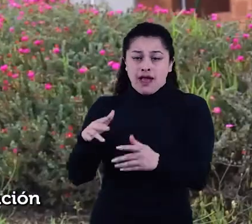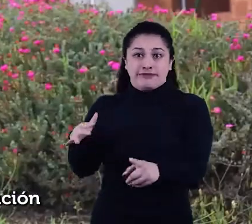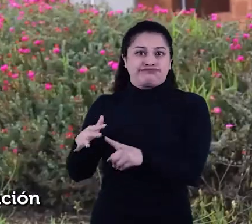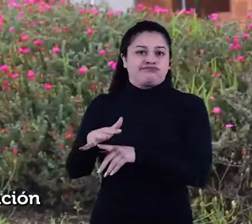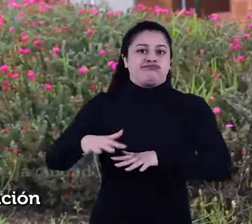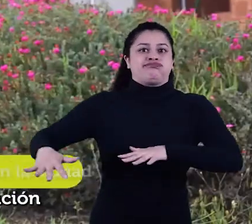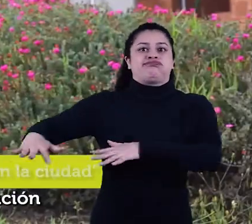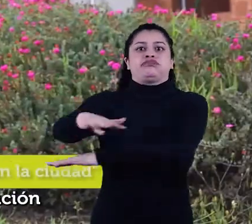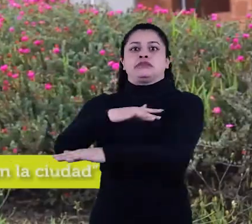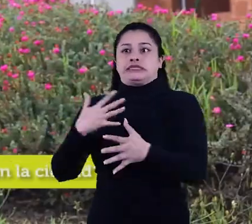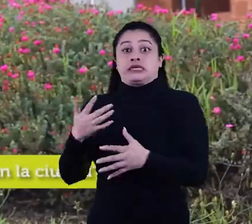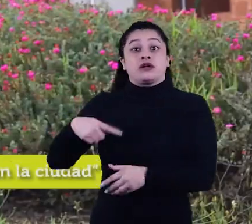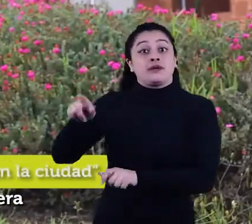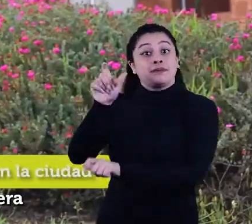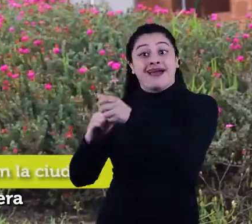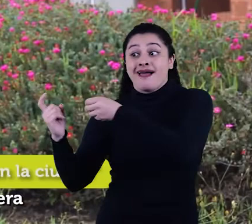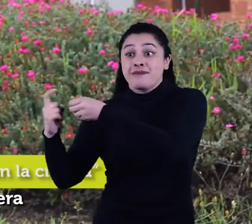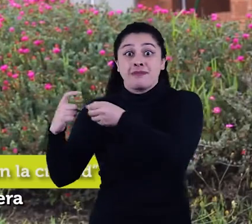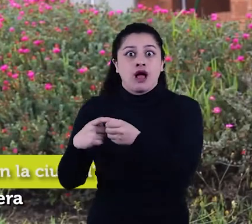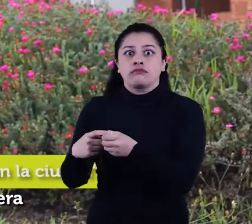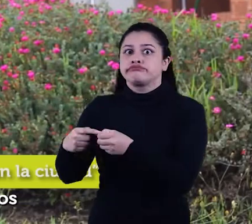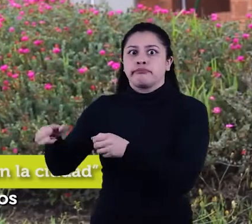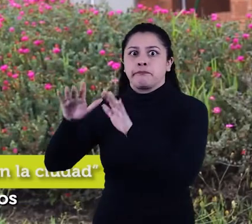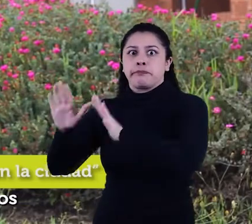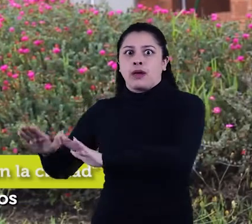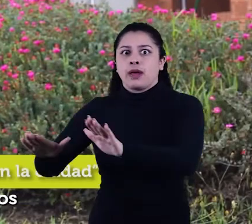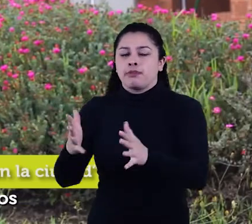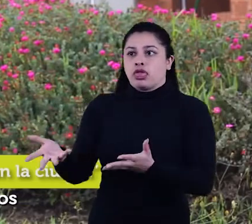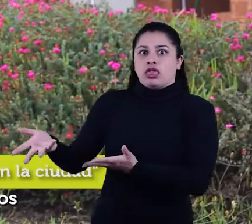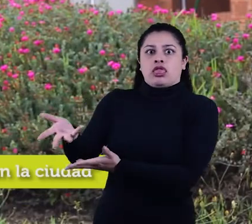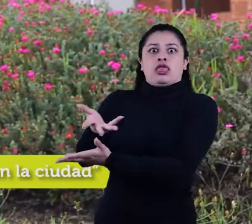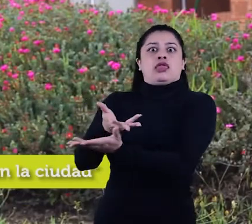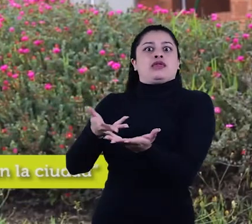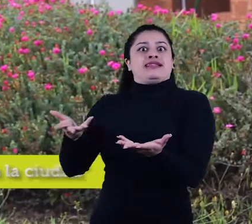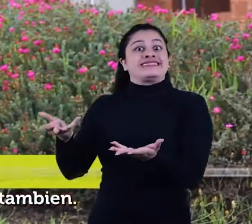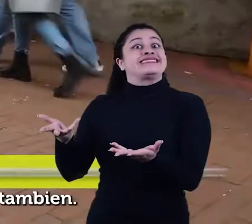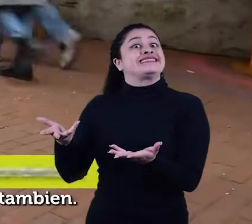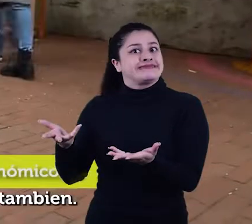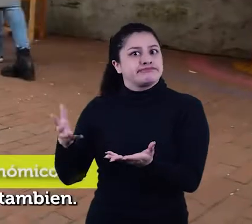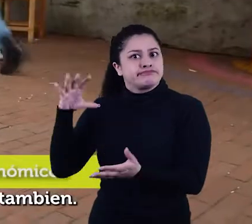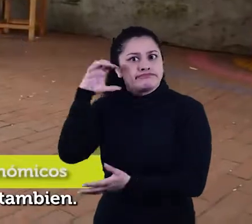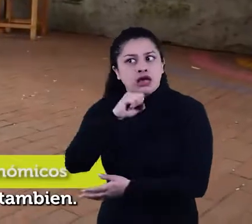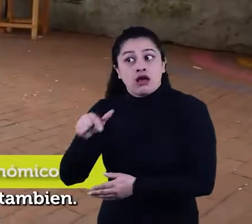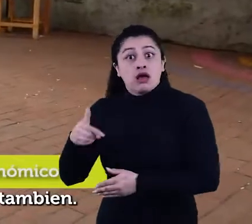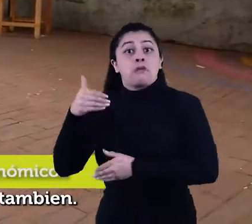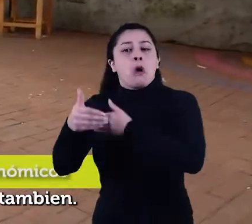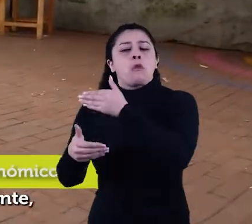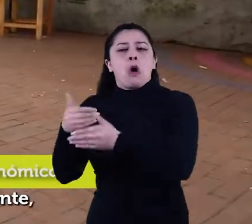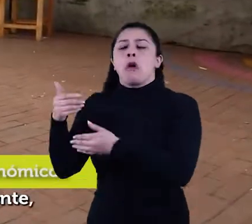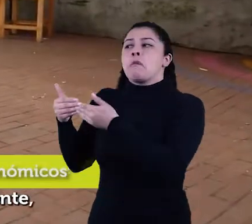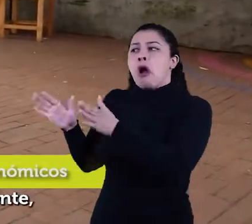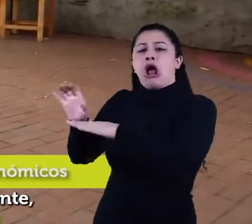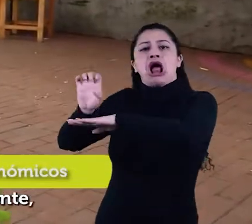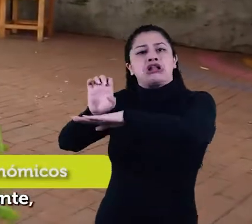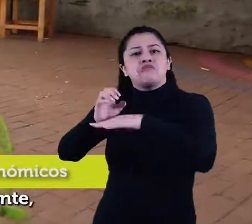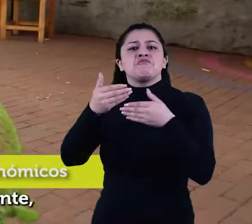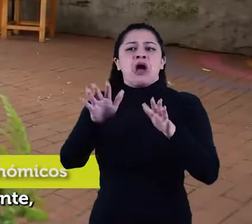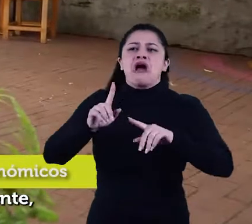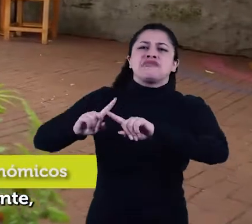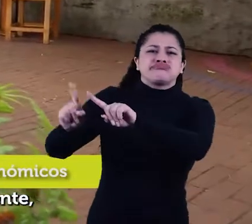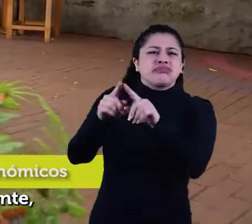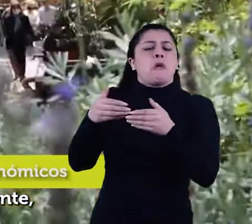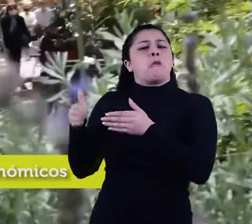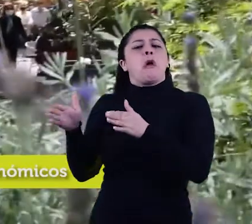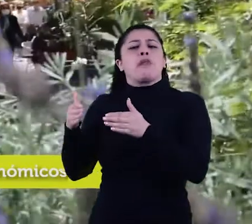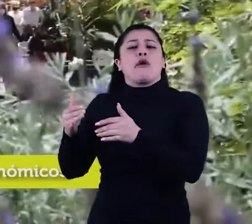Evidentemente, hubo una afectación muy grande porque es un sector que genera una gran cantidad de empleos en la ciudad. Fue el último sector en reactivarse también. Fuimos abriendo